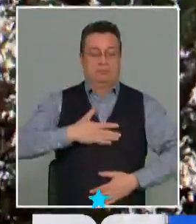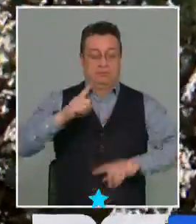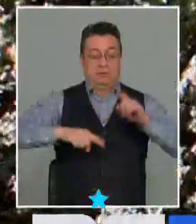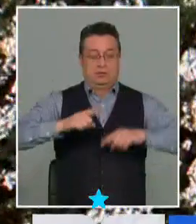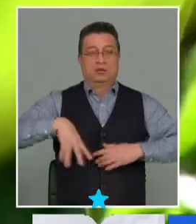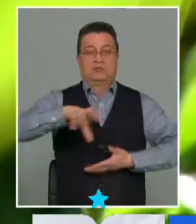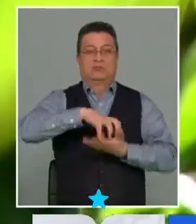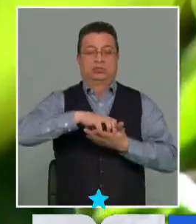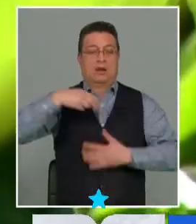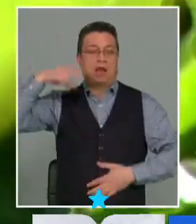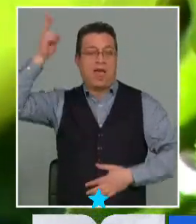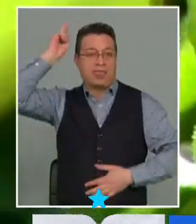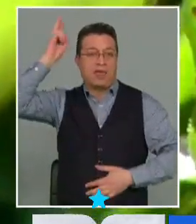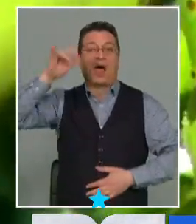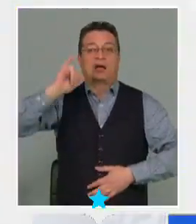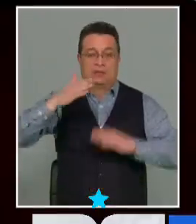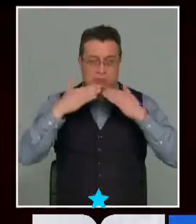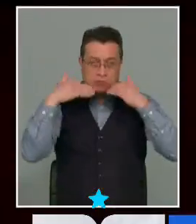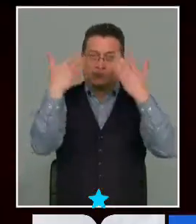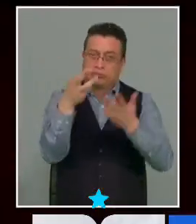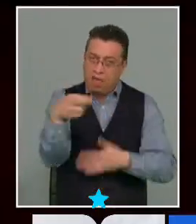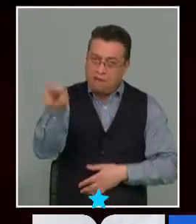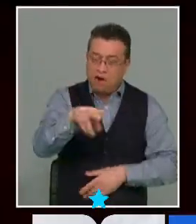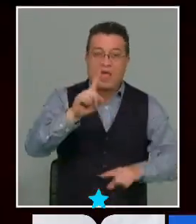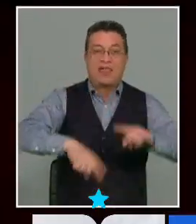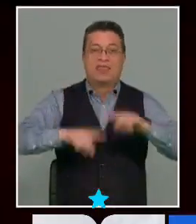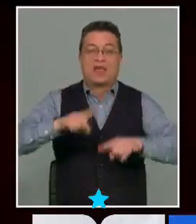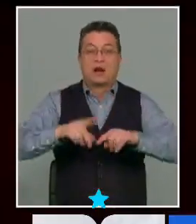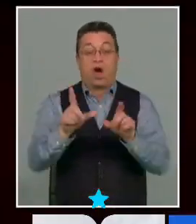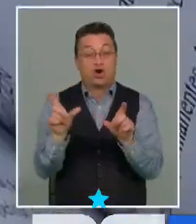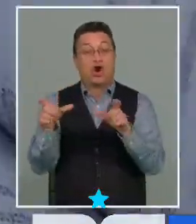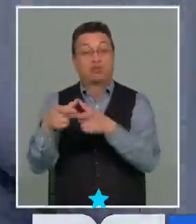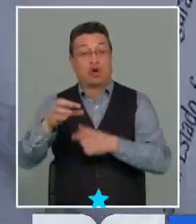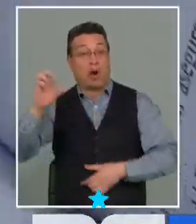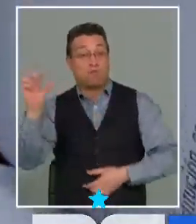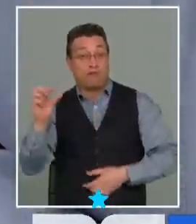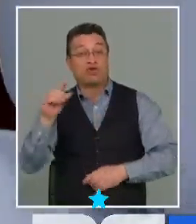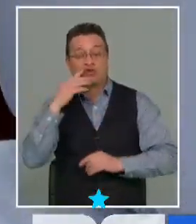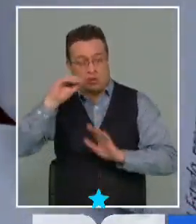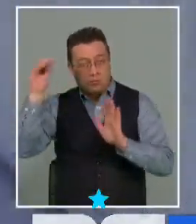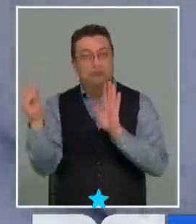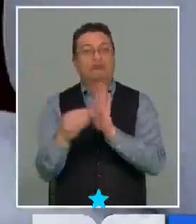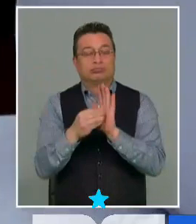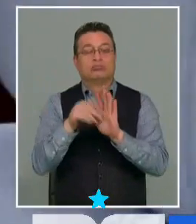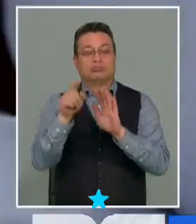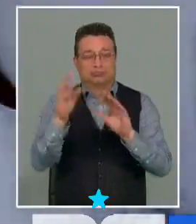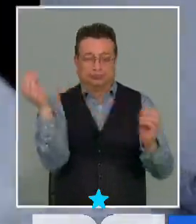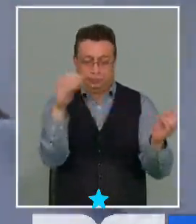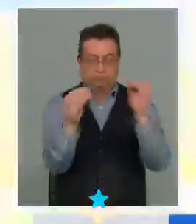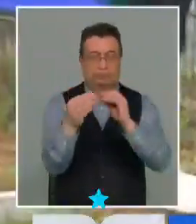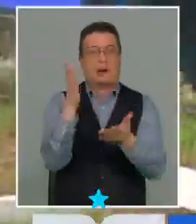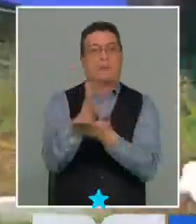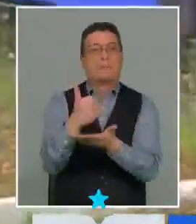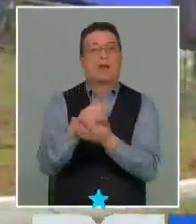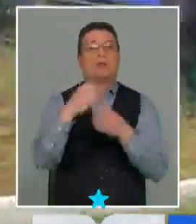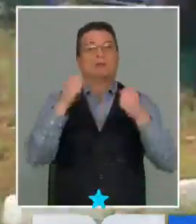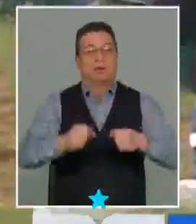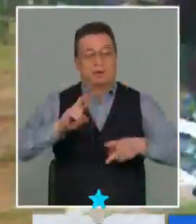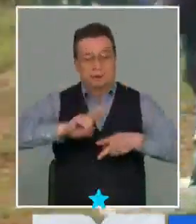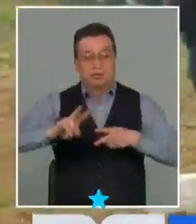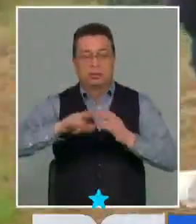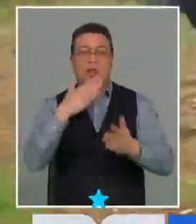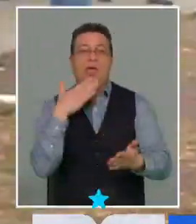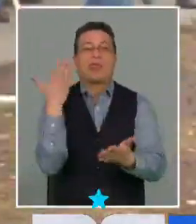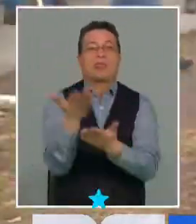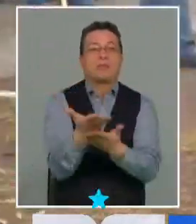territorial indígena y la restitución de tierras. Una comisión transitoria será la encargada de diseñar y proponer el plan para materializar esta